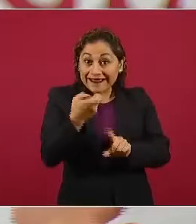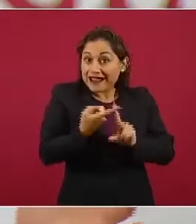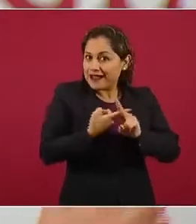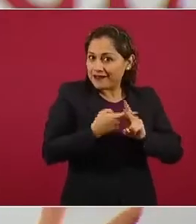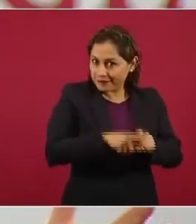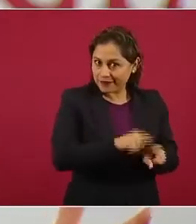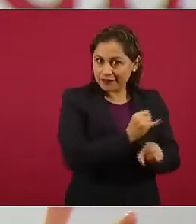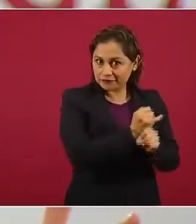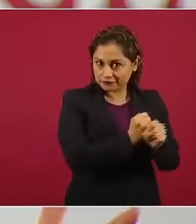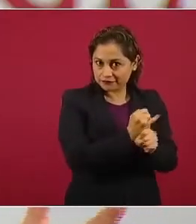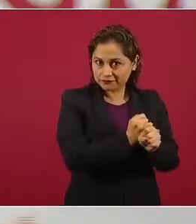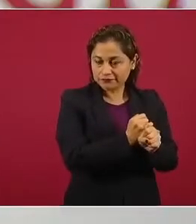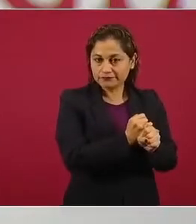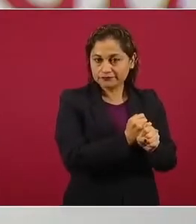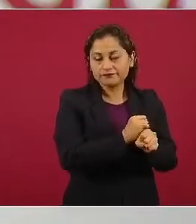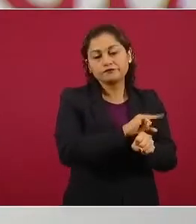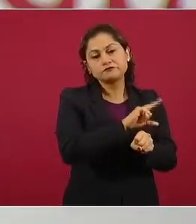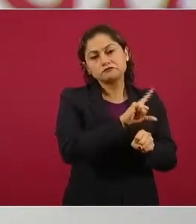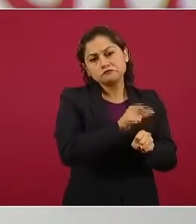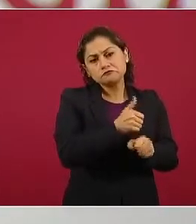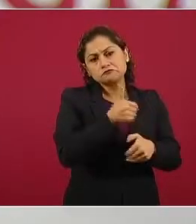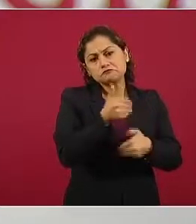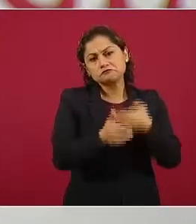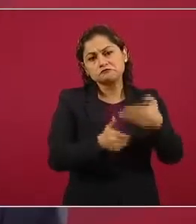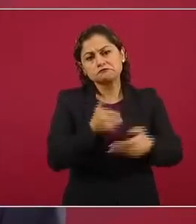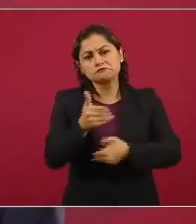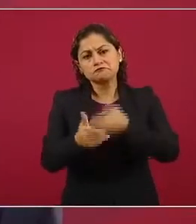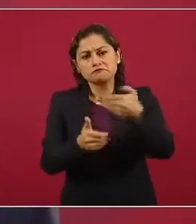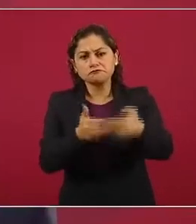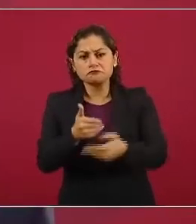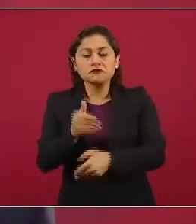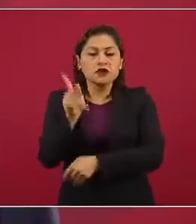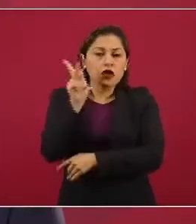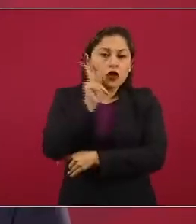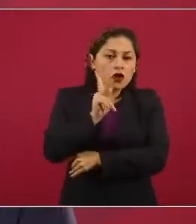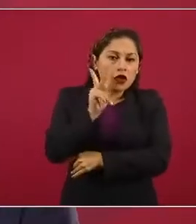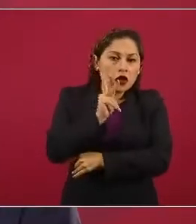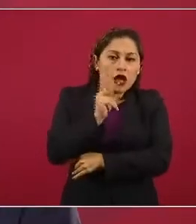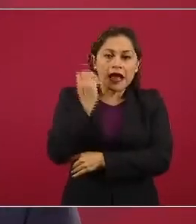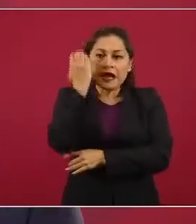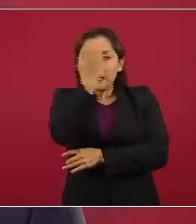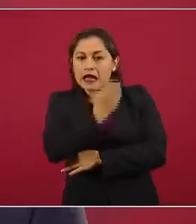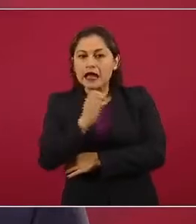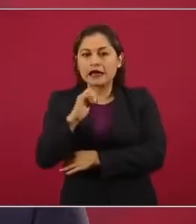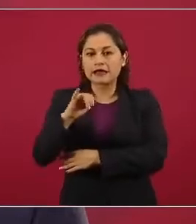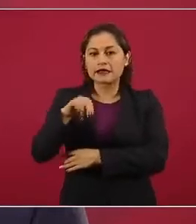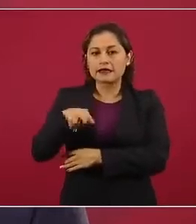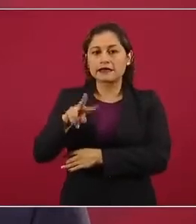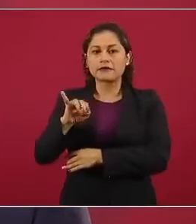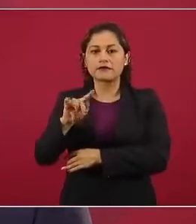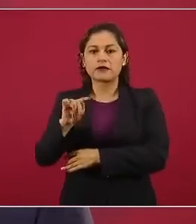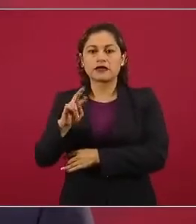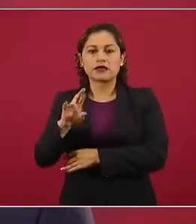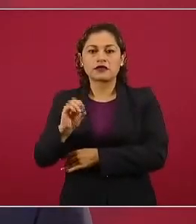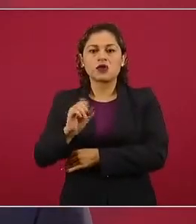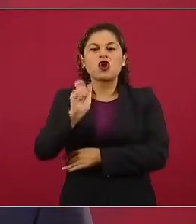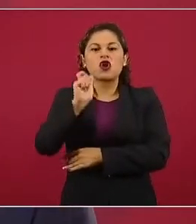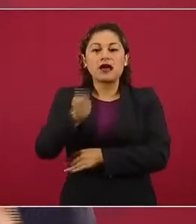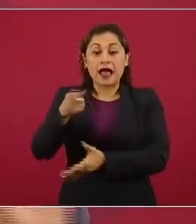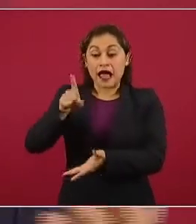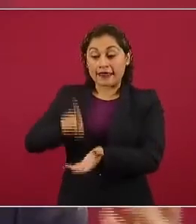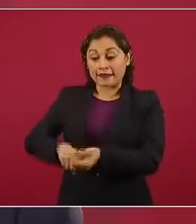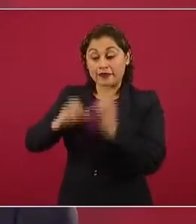Después se pueden hacer experimentos, lo que técnicamente se llama in vitro, es decir, fuera de especies vivas,